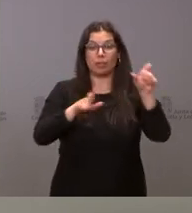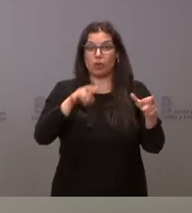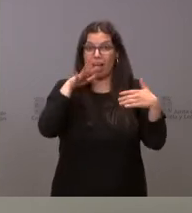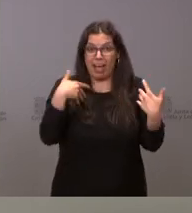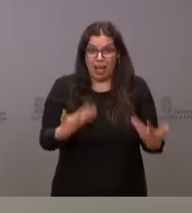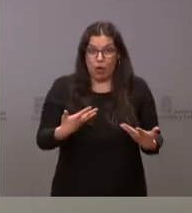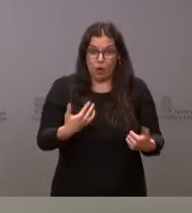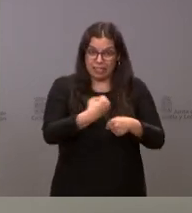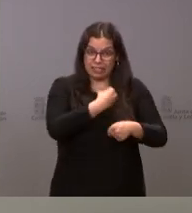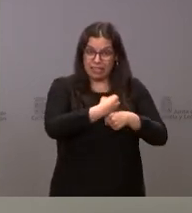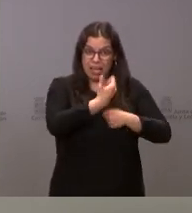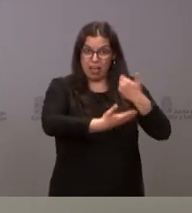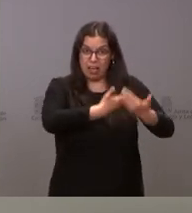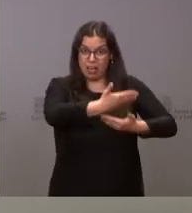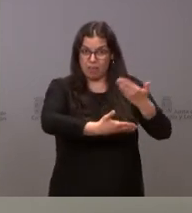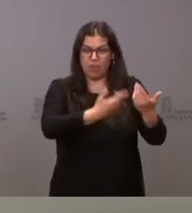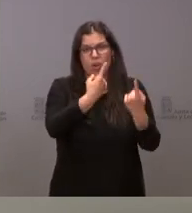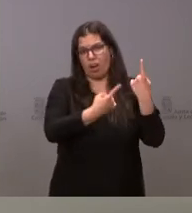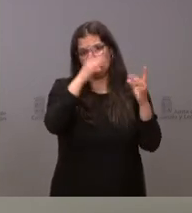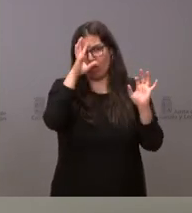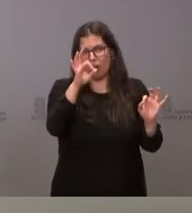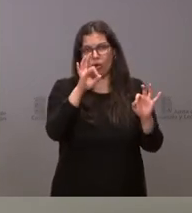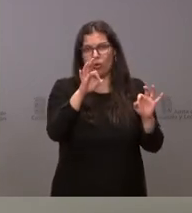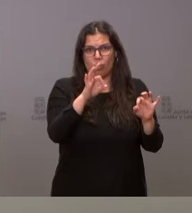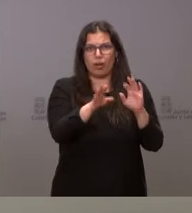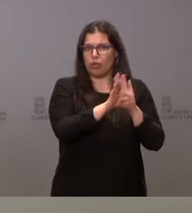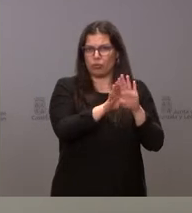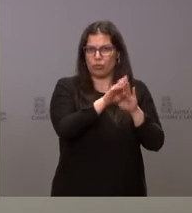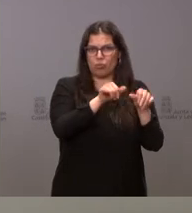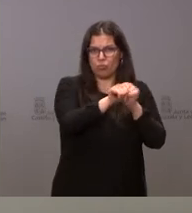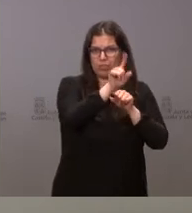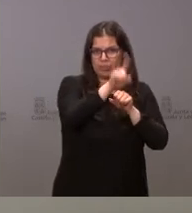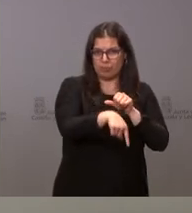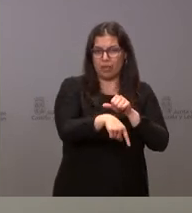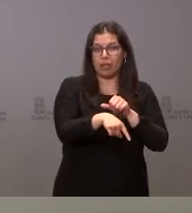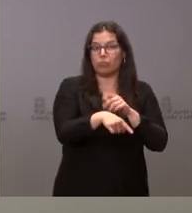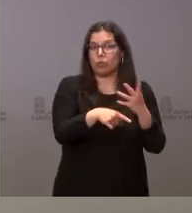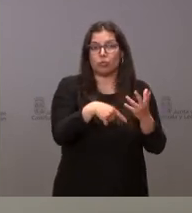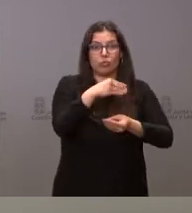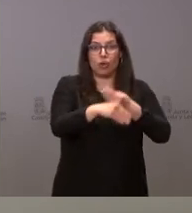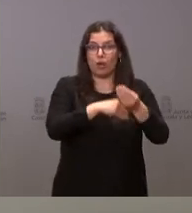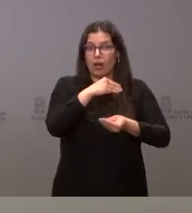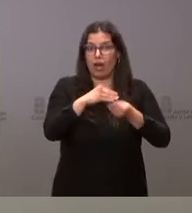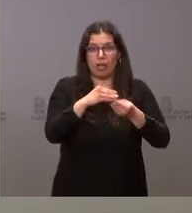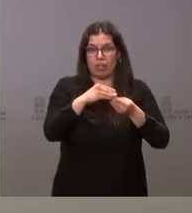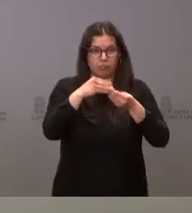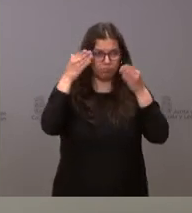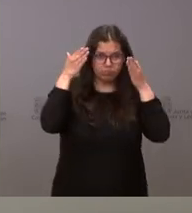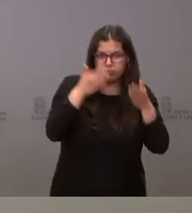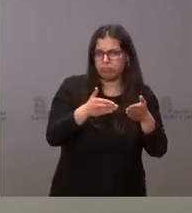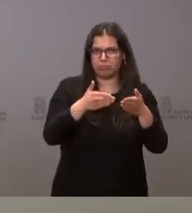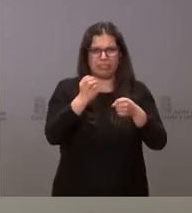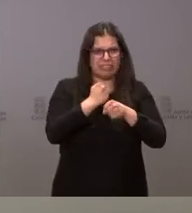su trabajo, que muchas de ellas, lógicamente, lo se van a seguir haciendo en el futuro, pues lo hacen con plena intensidad, con plena